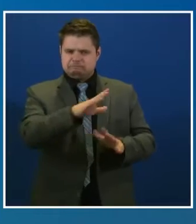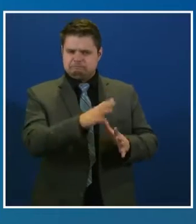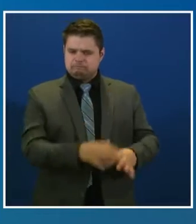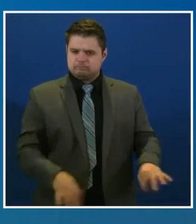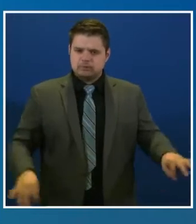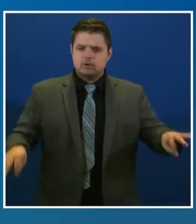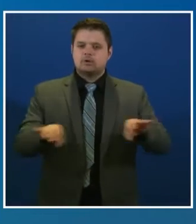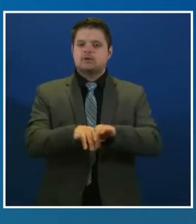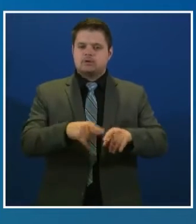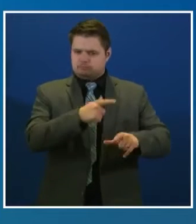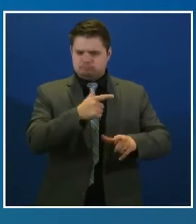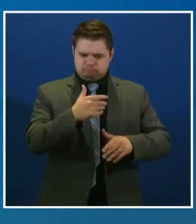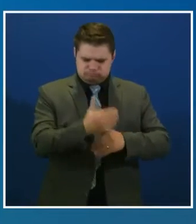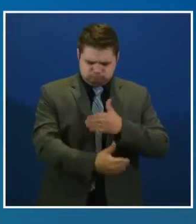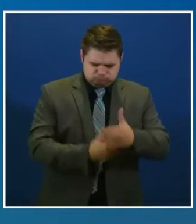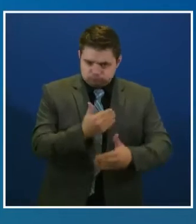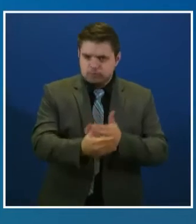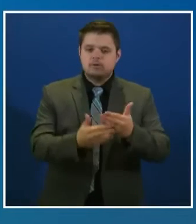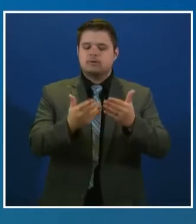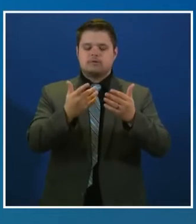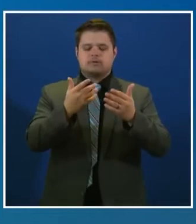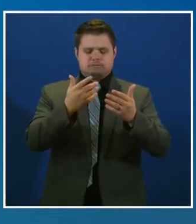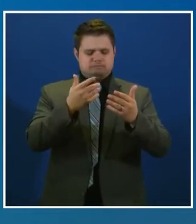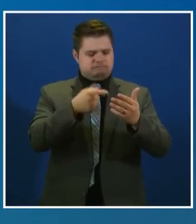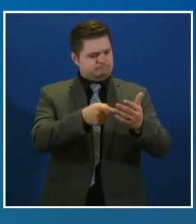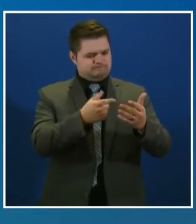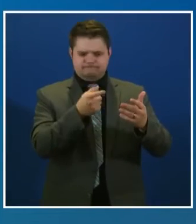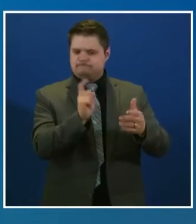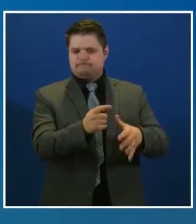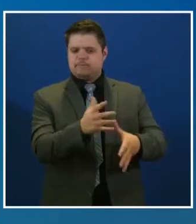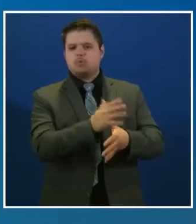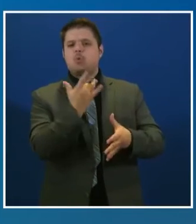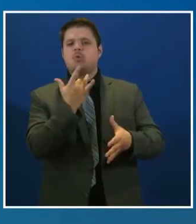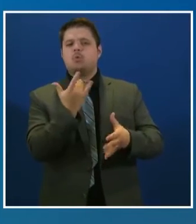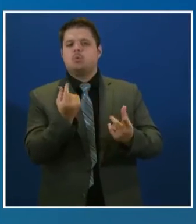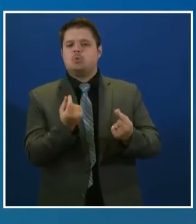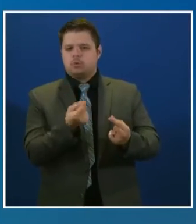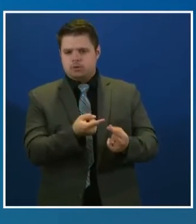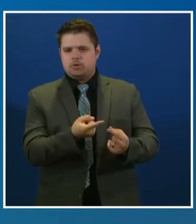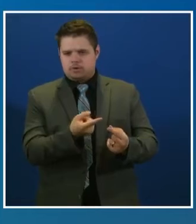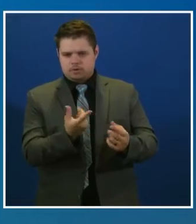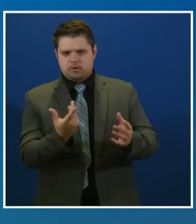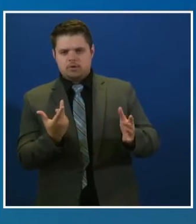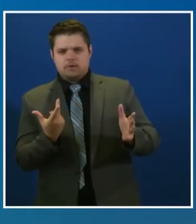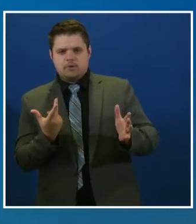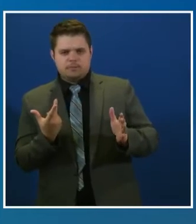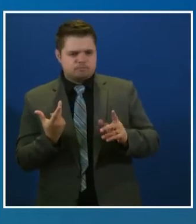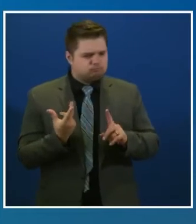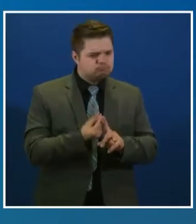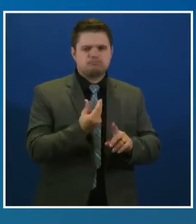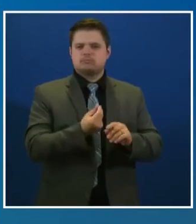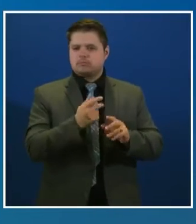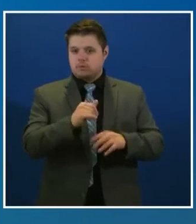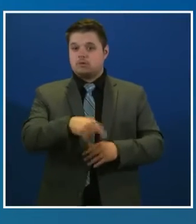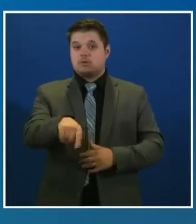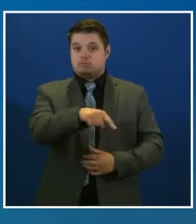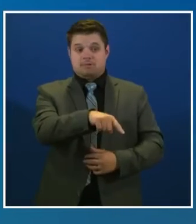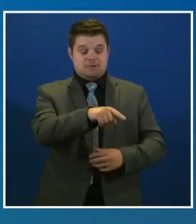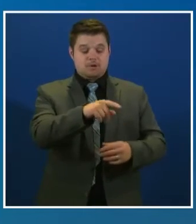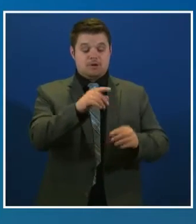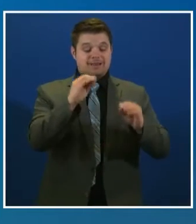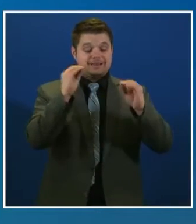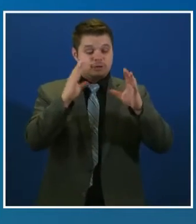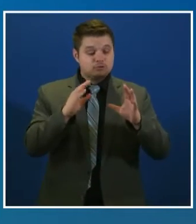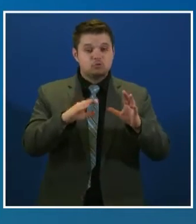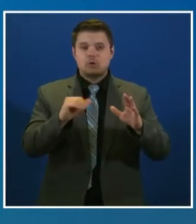docentes y trabajadores de guarderías licenciados a la fase 1b del nivel 1 de Washington